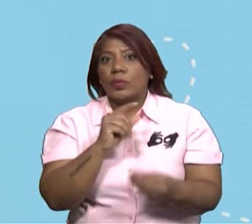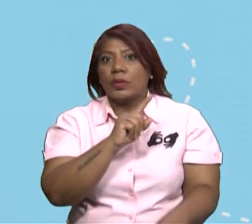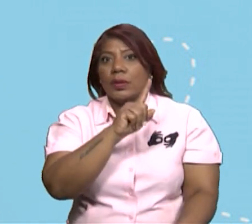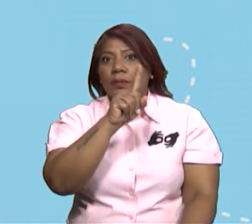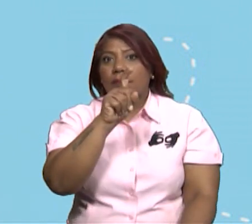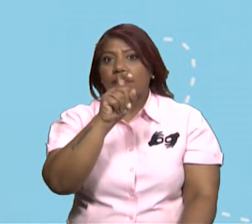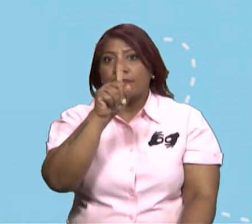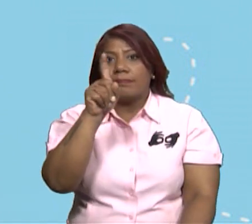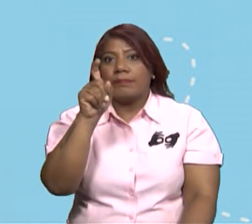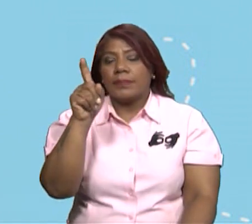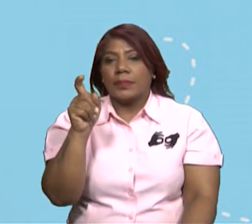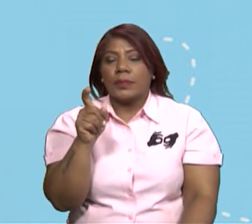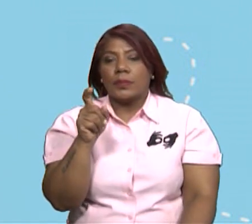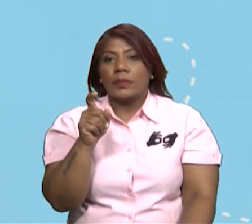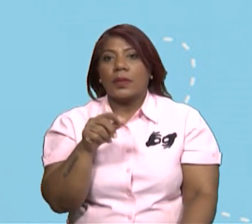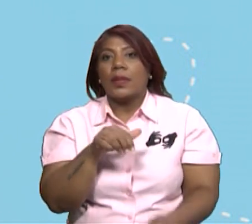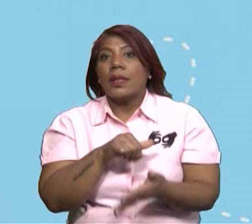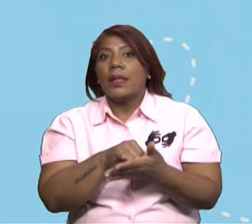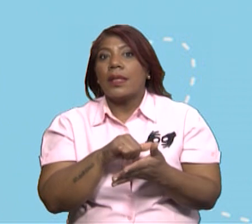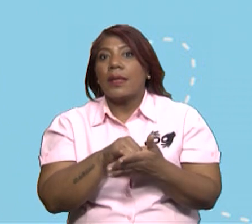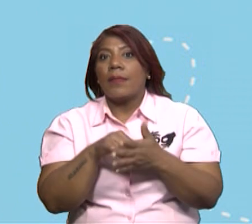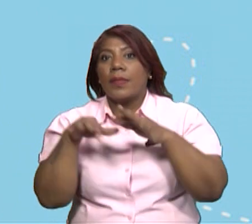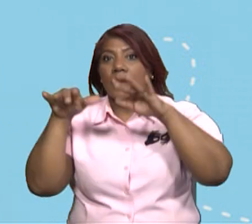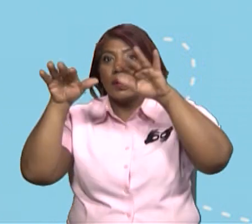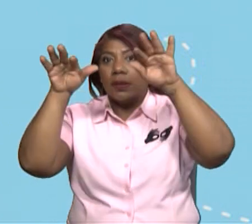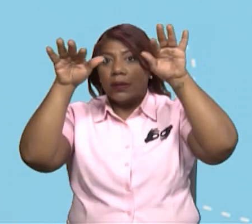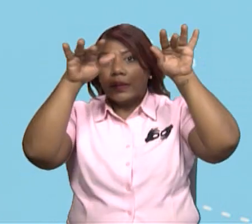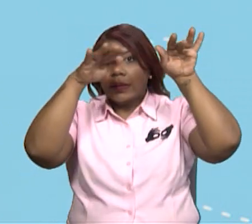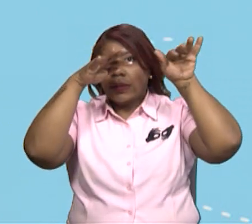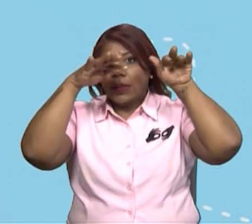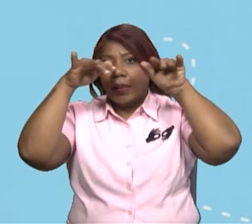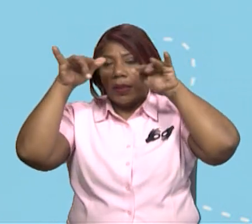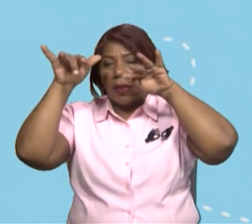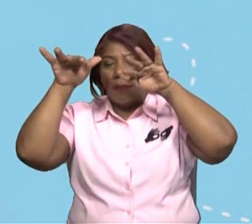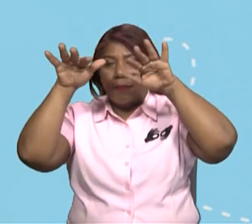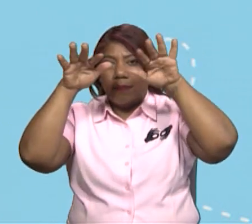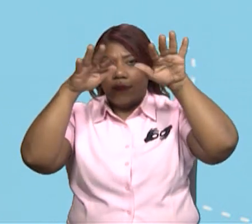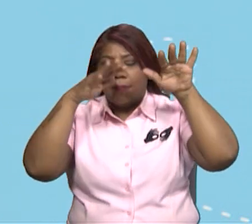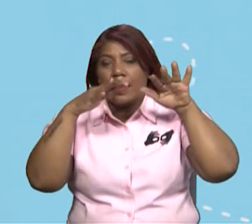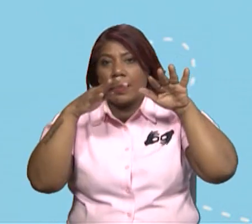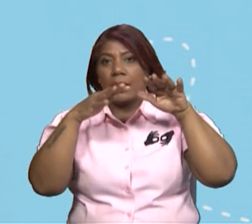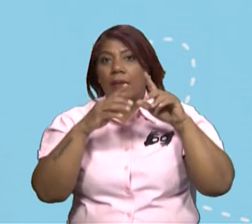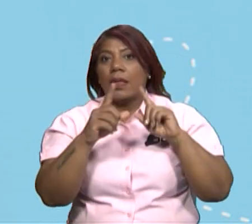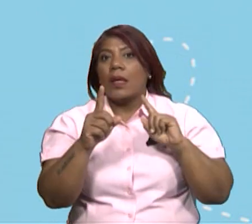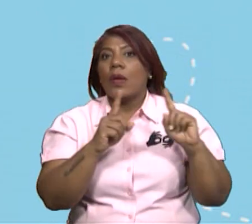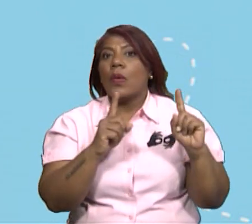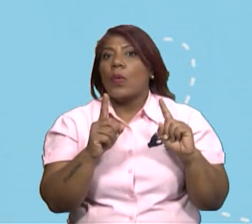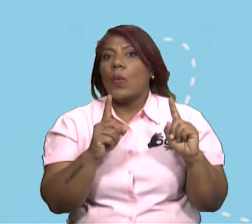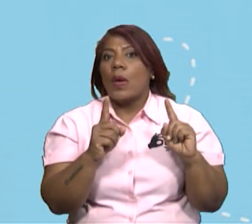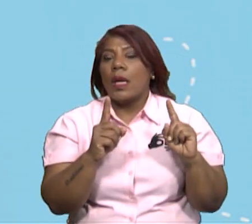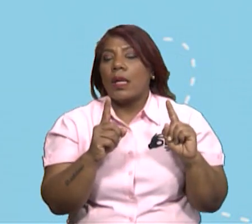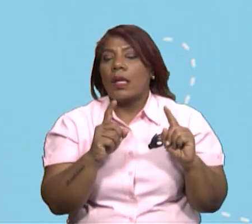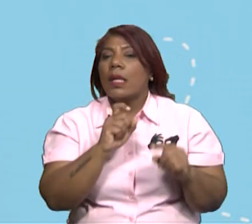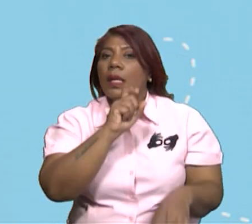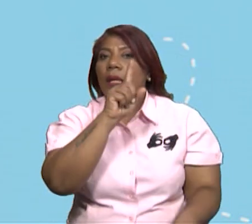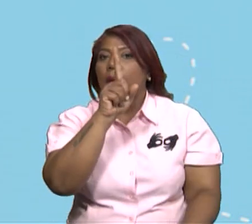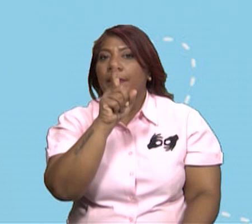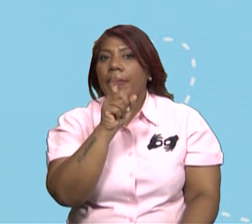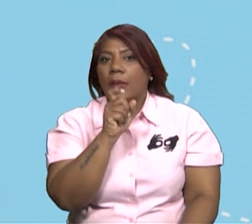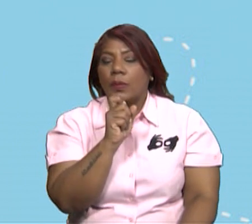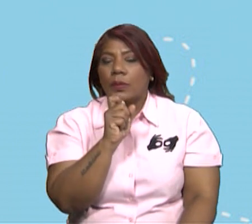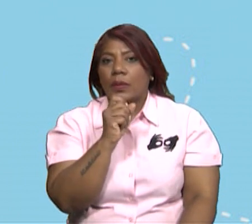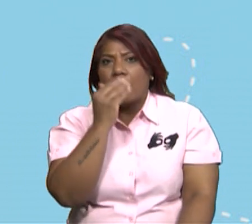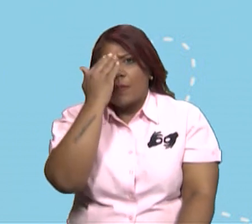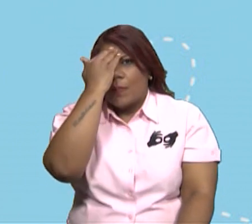sobre lo que sucede en el medio ambiente. Por ejemplo, ¿cuál sería una de esas preguntas? ¿Por qué